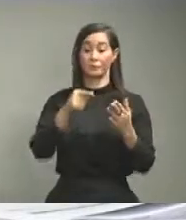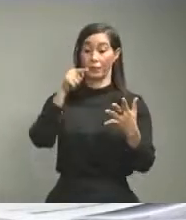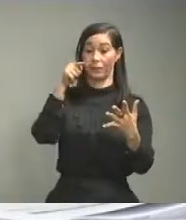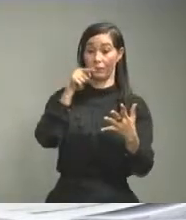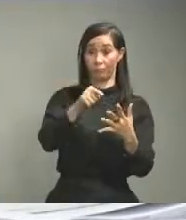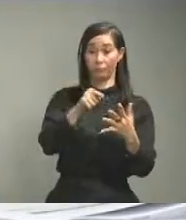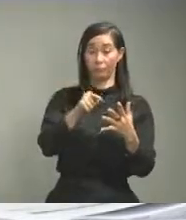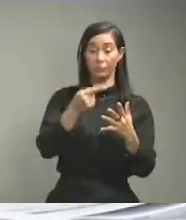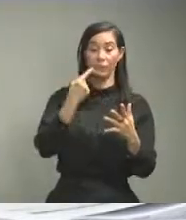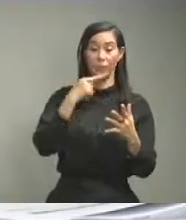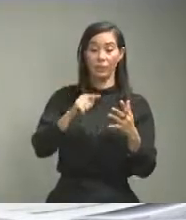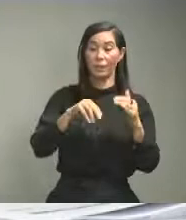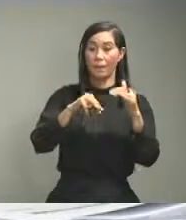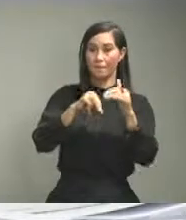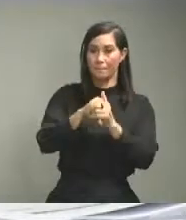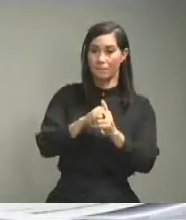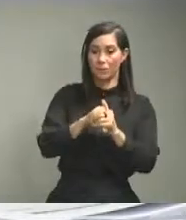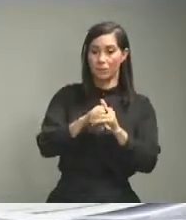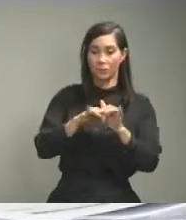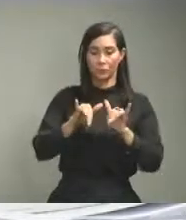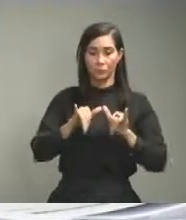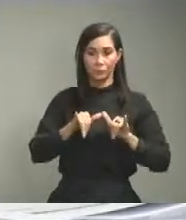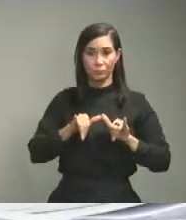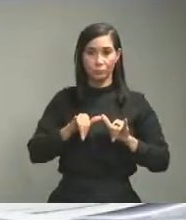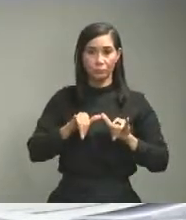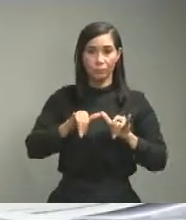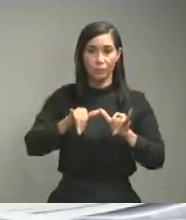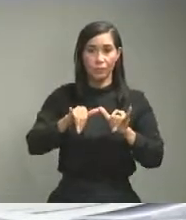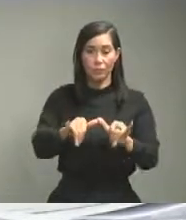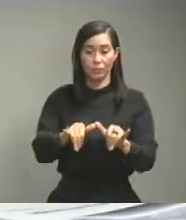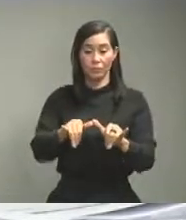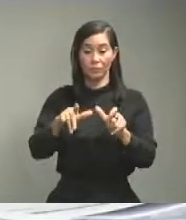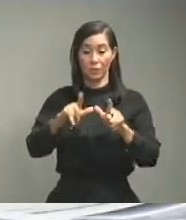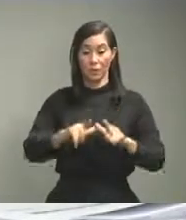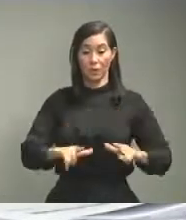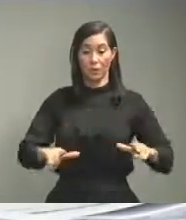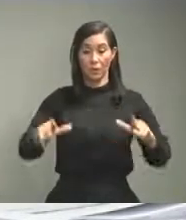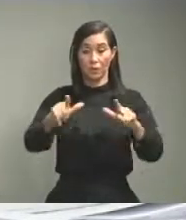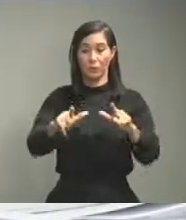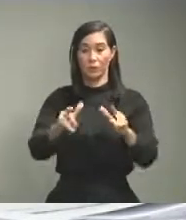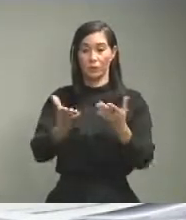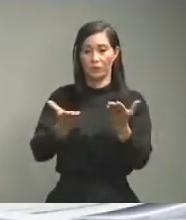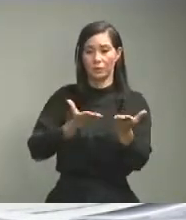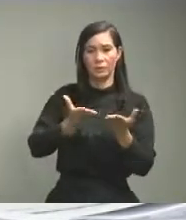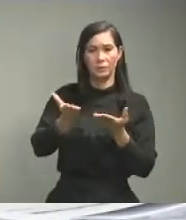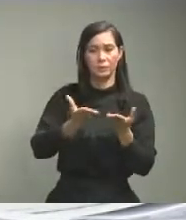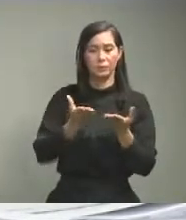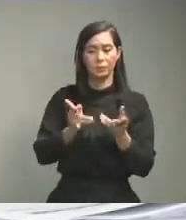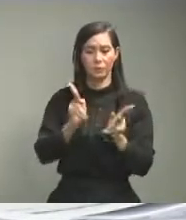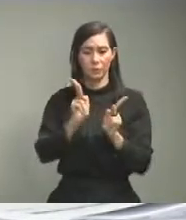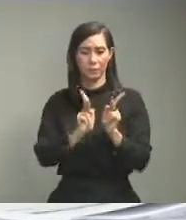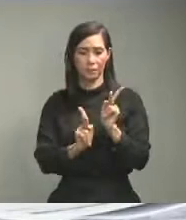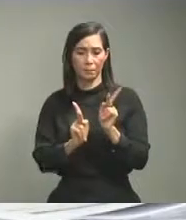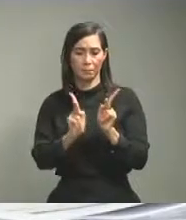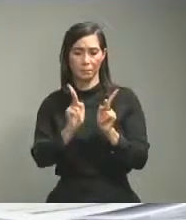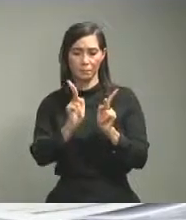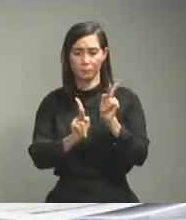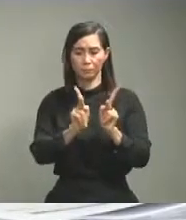bancos, supermercados, lugares de expendio y de prestación de servicio en los cuales